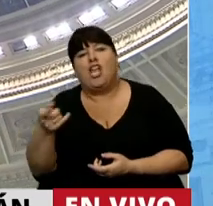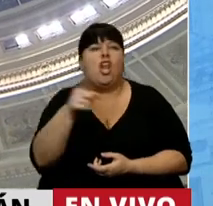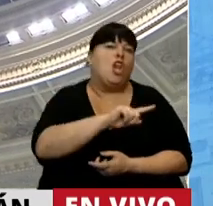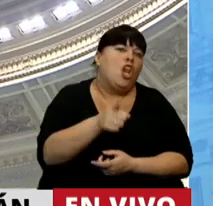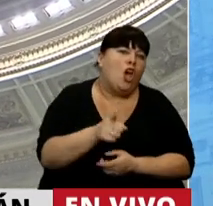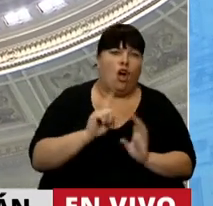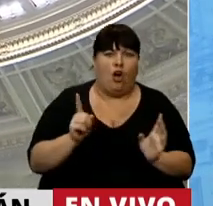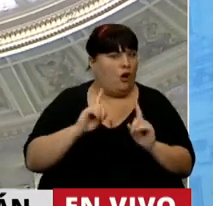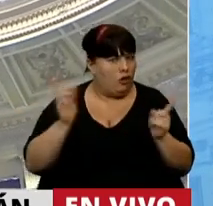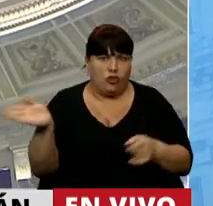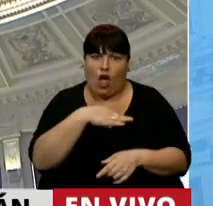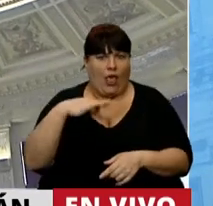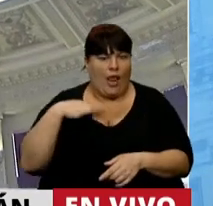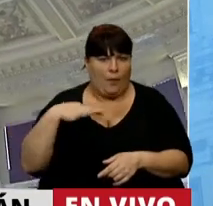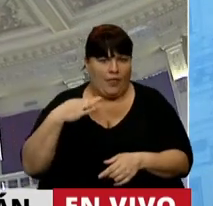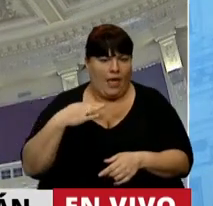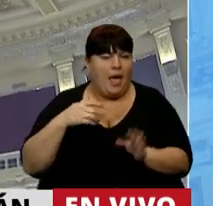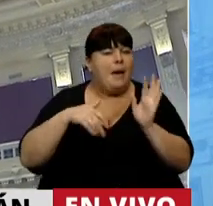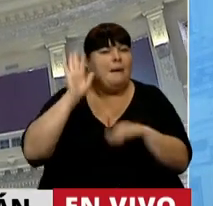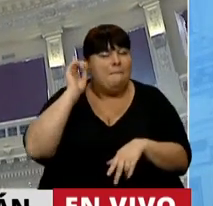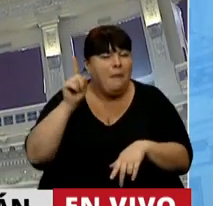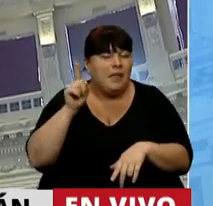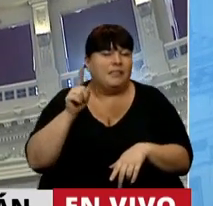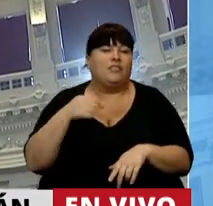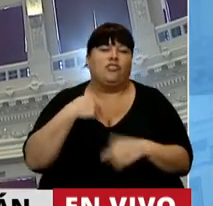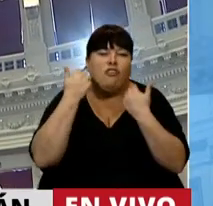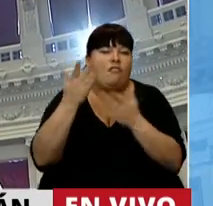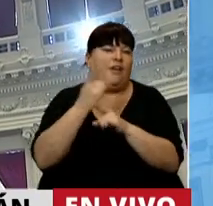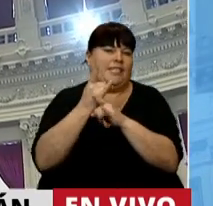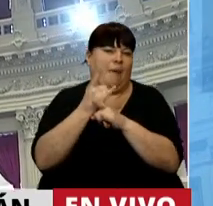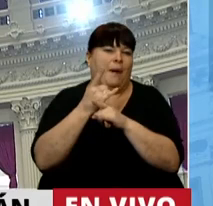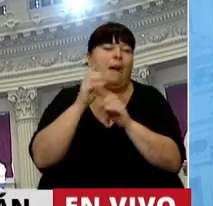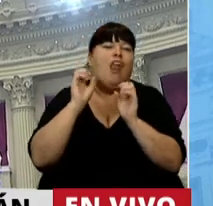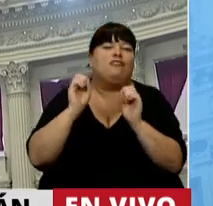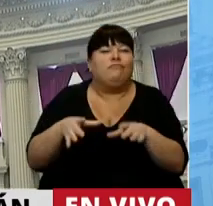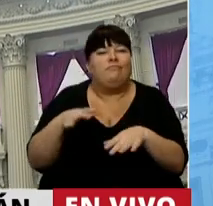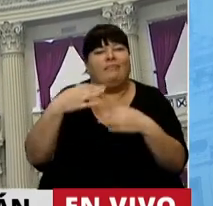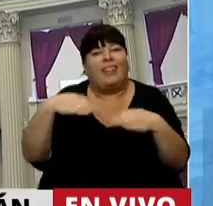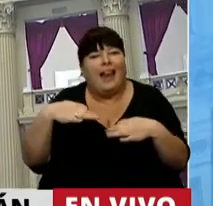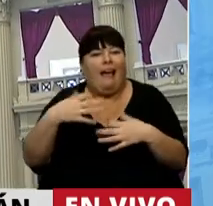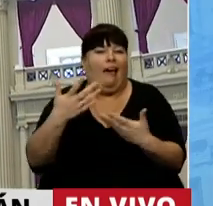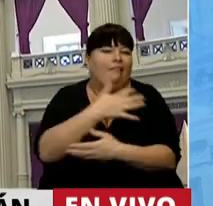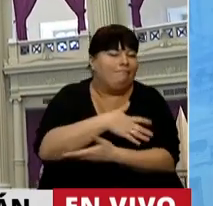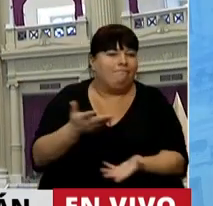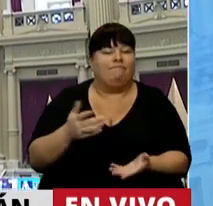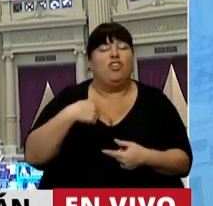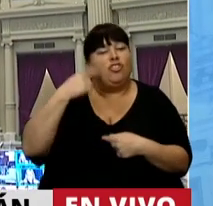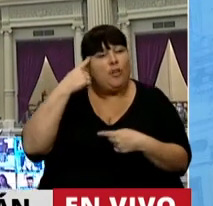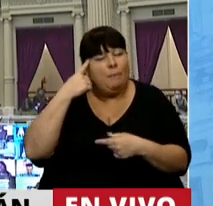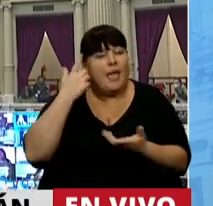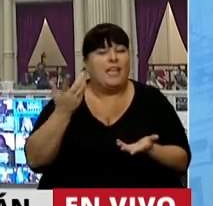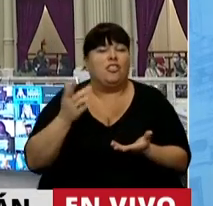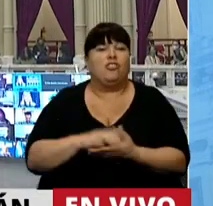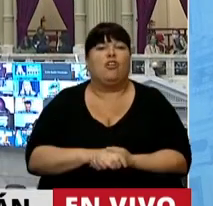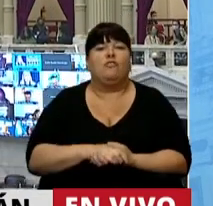sí y de otros no. Y en general, presidente, me inclino siempre por los más vulnerables. Yo creo, señor presidente, que